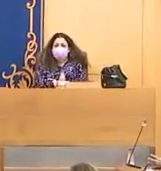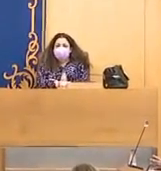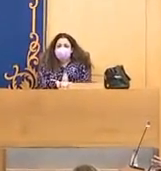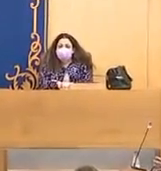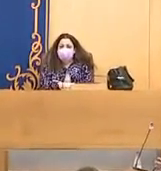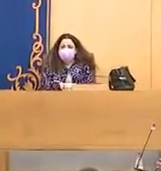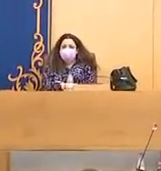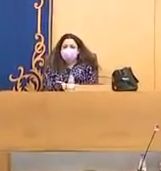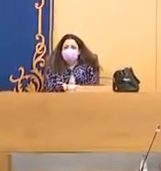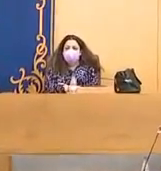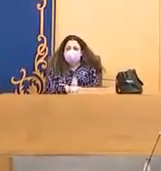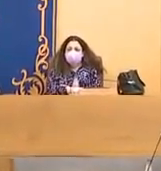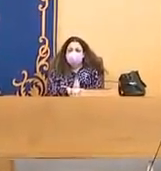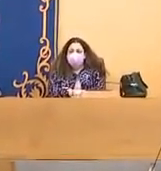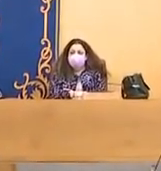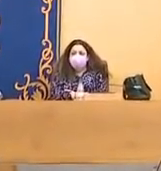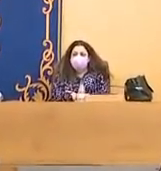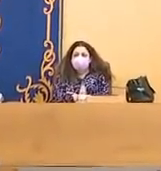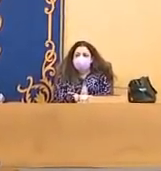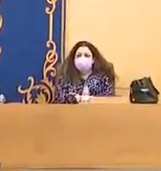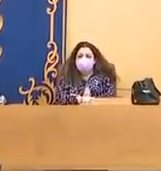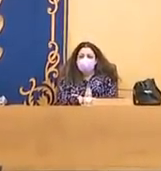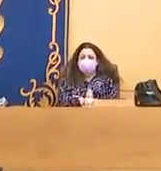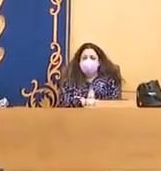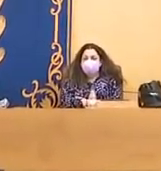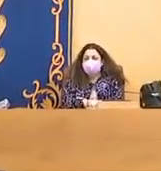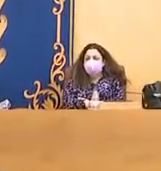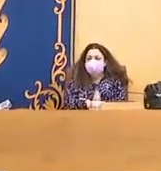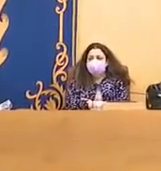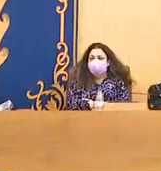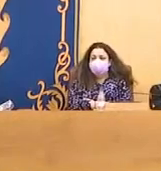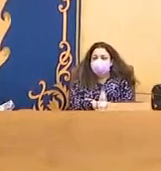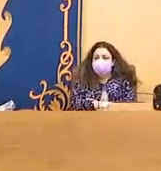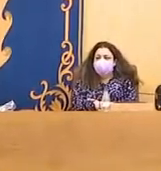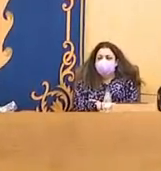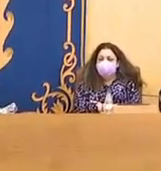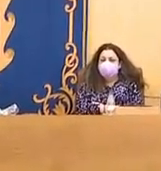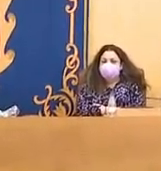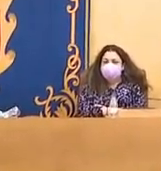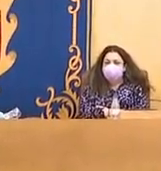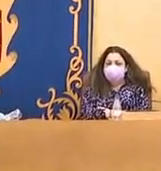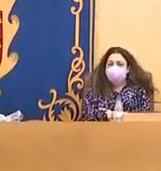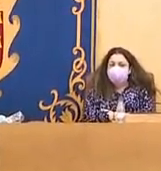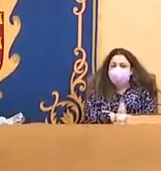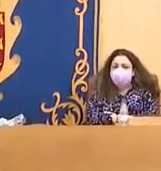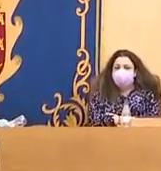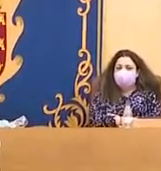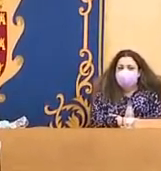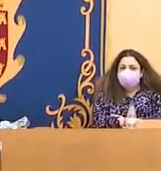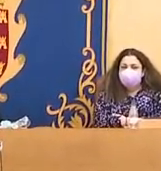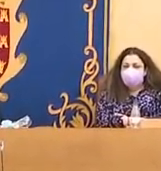Poner de manifiesto la solidaridad de esta institución con las mujeres y menores